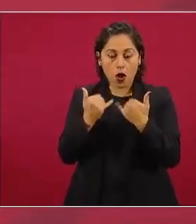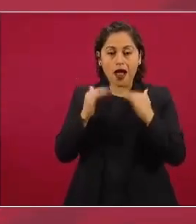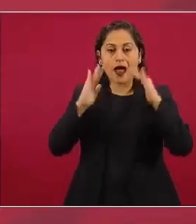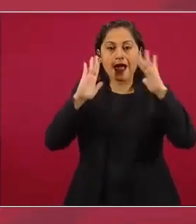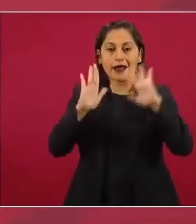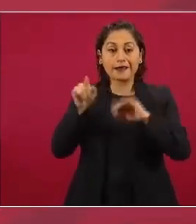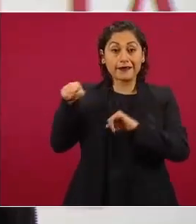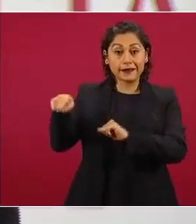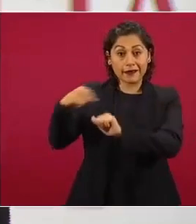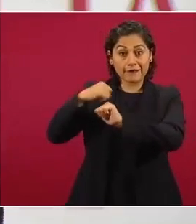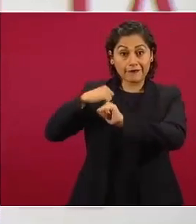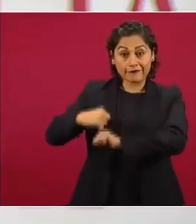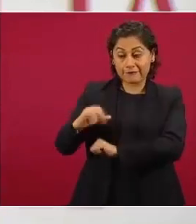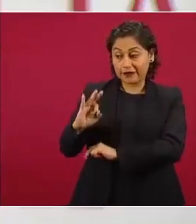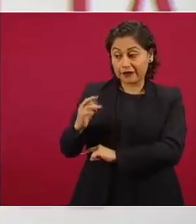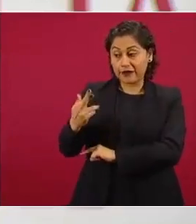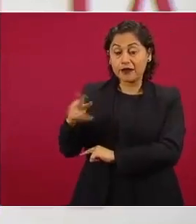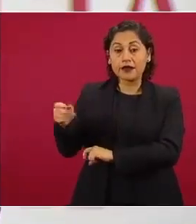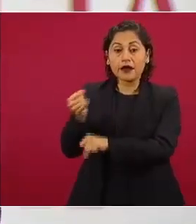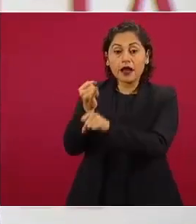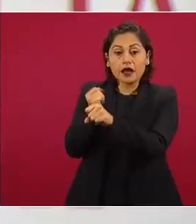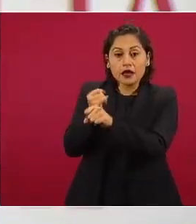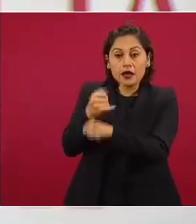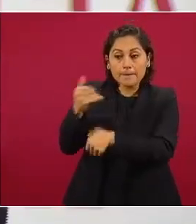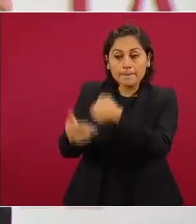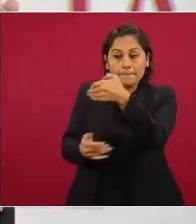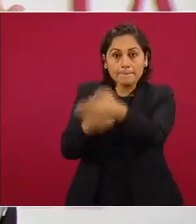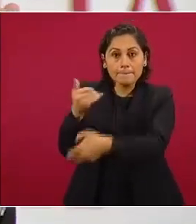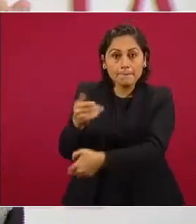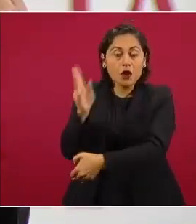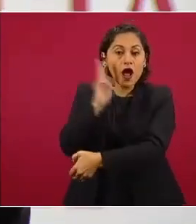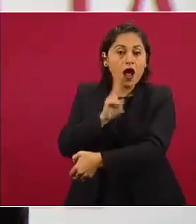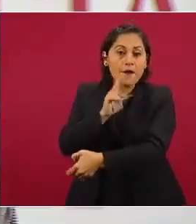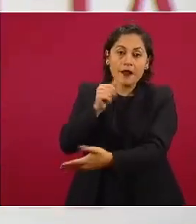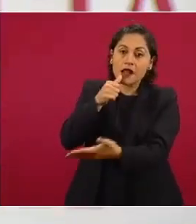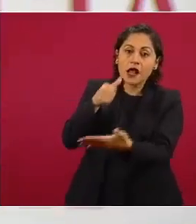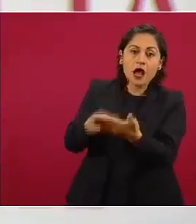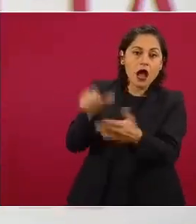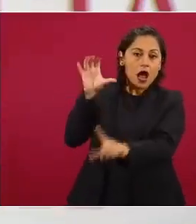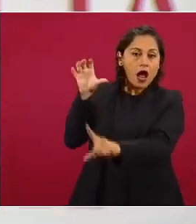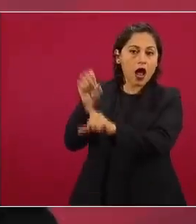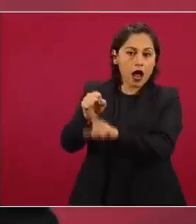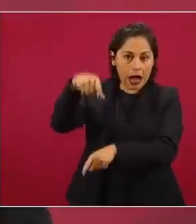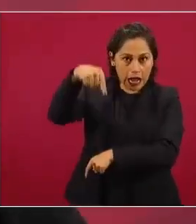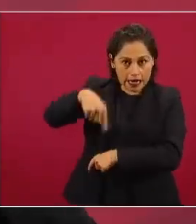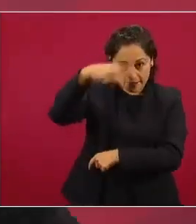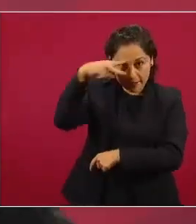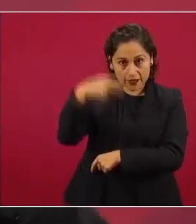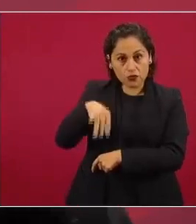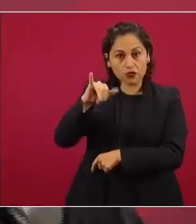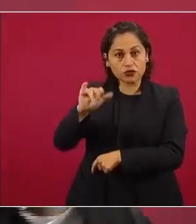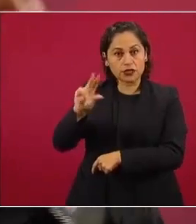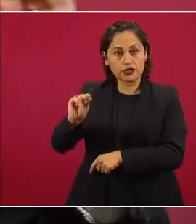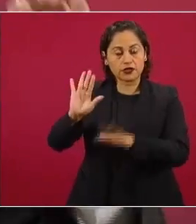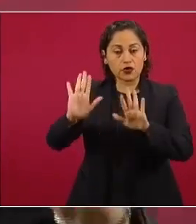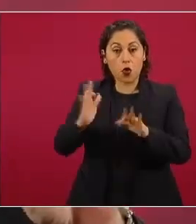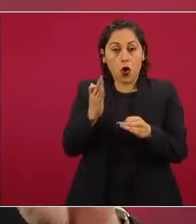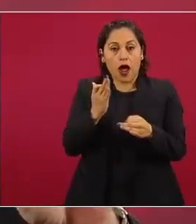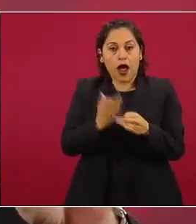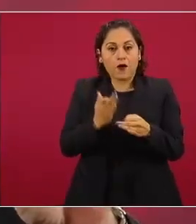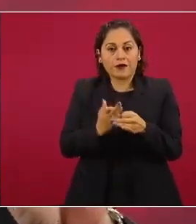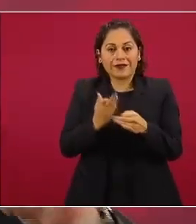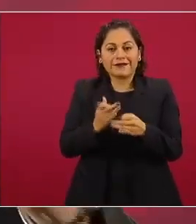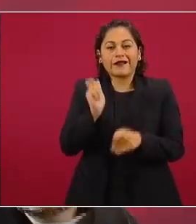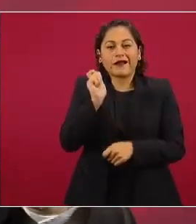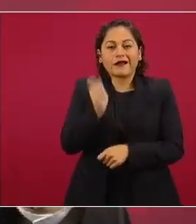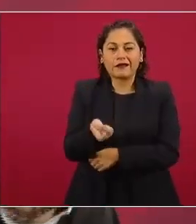camino procesal que va a seguir pero el señor General Cienfuegos viene a México como un ciudadano repatriado por la autoridad